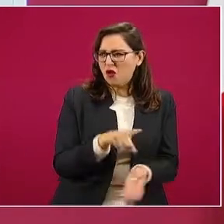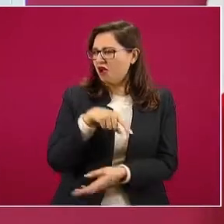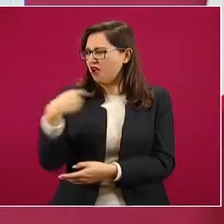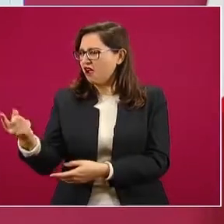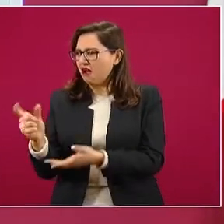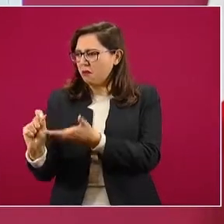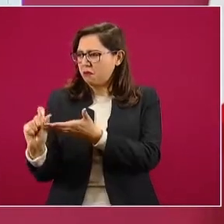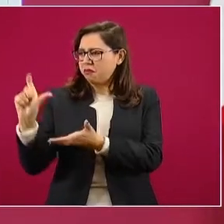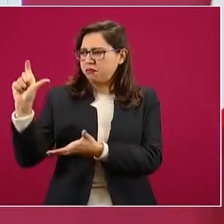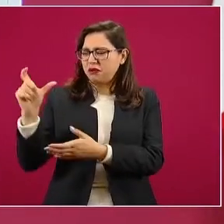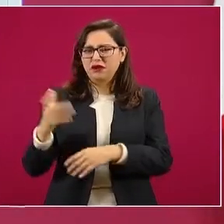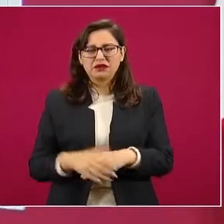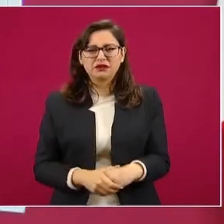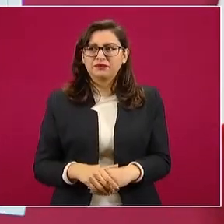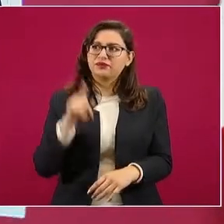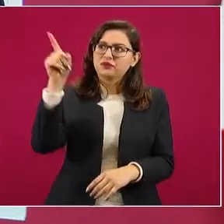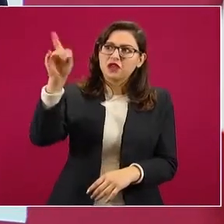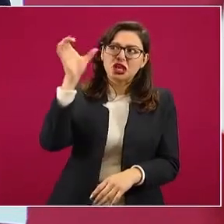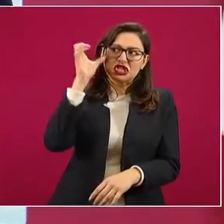en China.